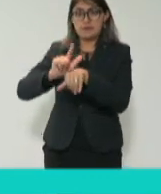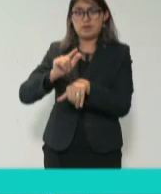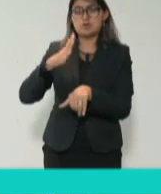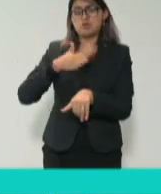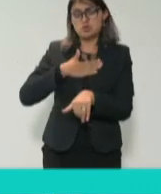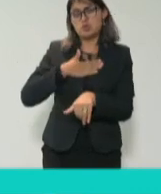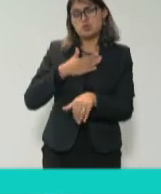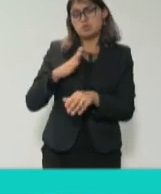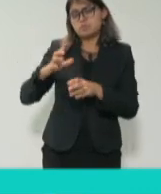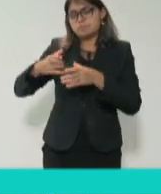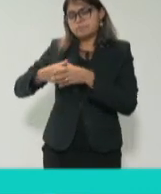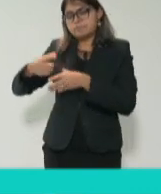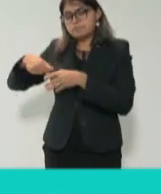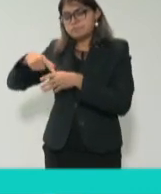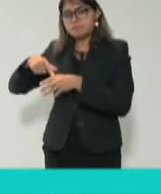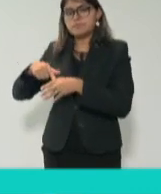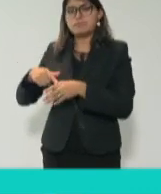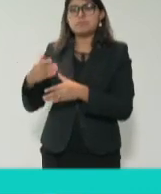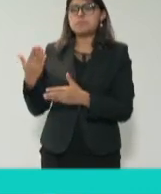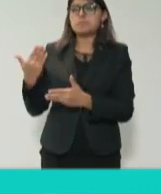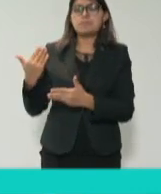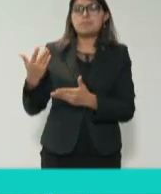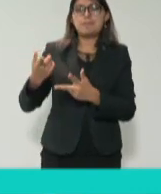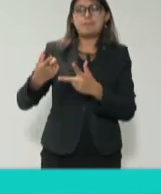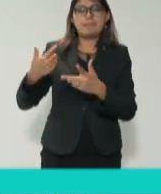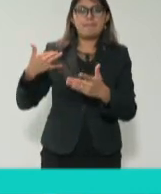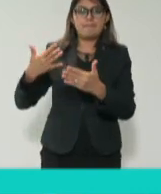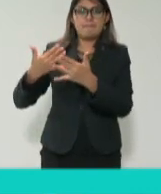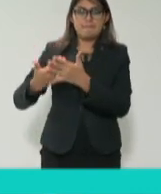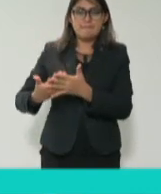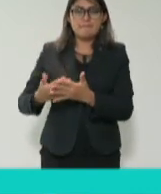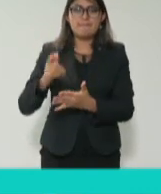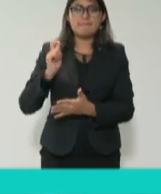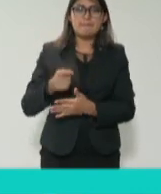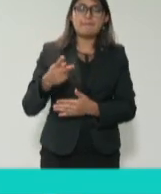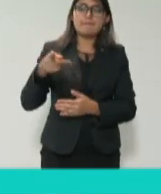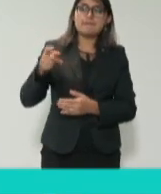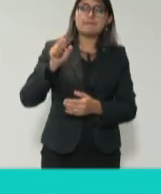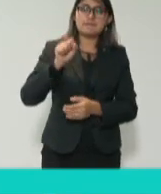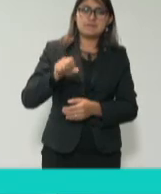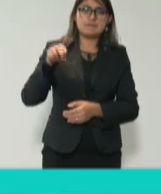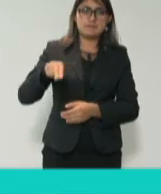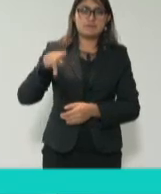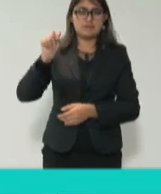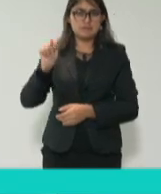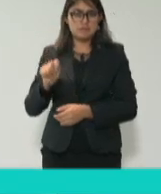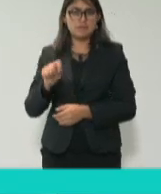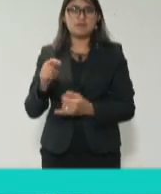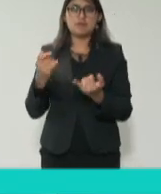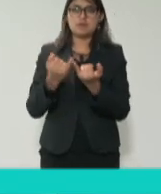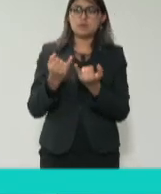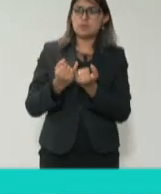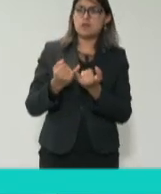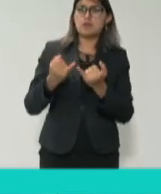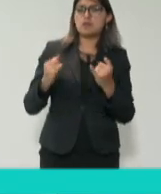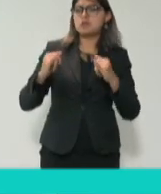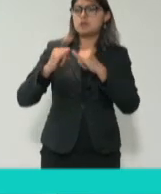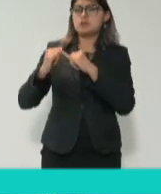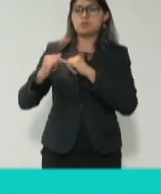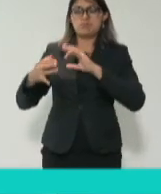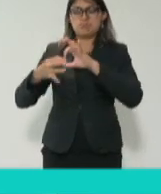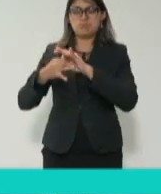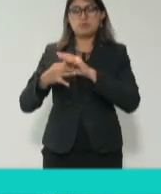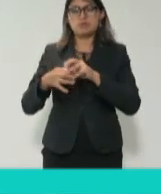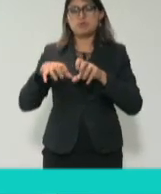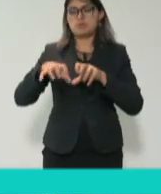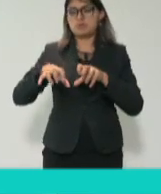ámbito local y a través del ámbito nacional por conducto del Sistema Nacional de Transparencia en sus diferentes instancias. Y bueno, pues yo les quiero